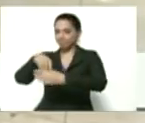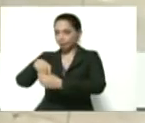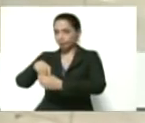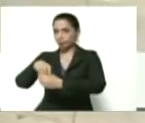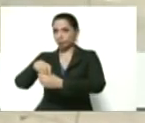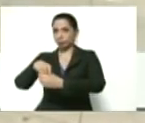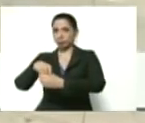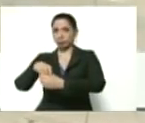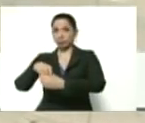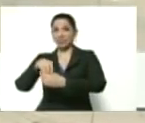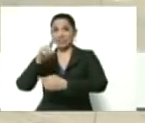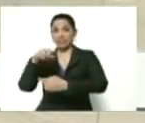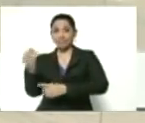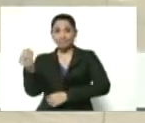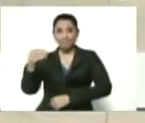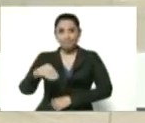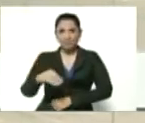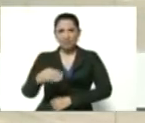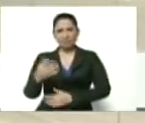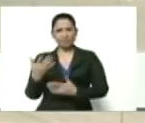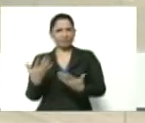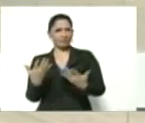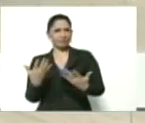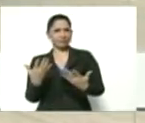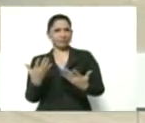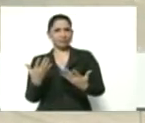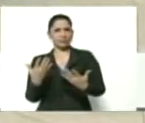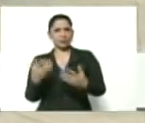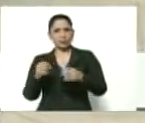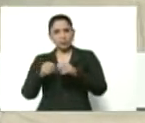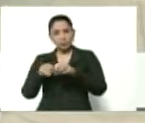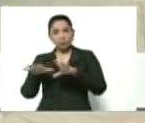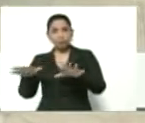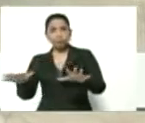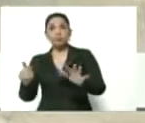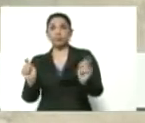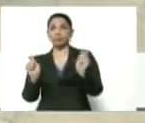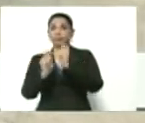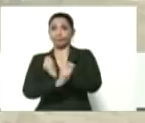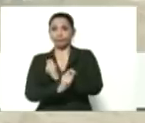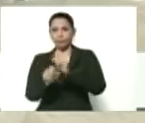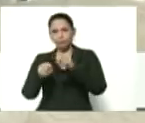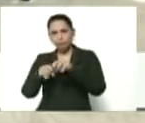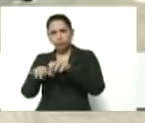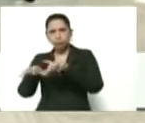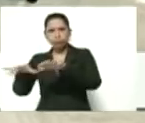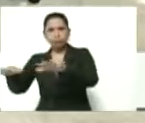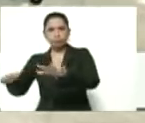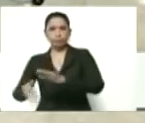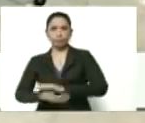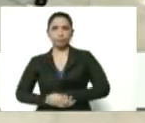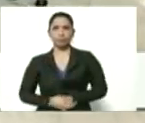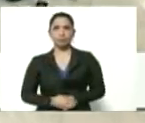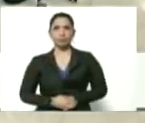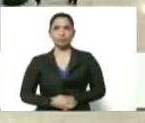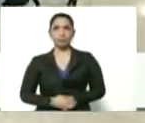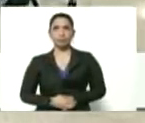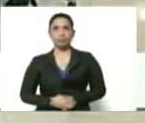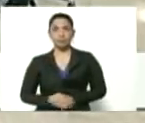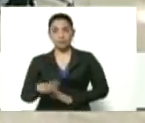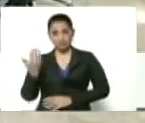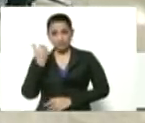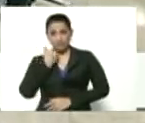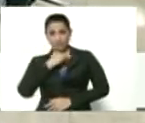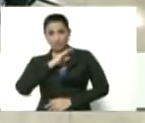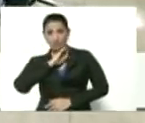Y además se transforma en una multiplicadora de esta enfermedad,